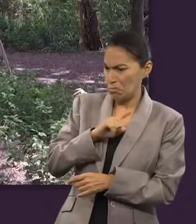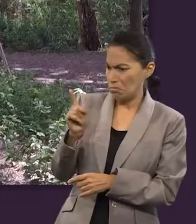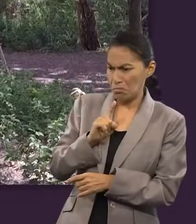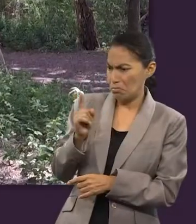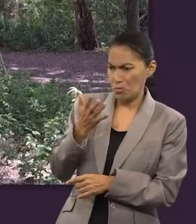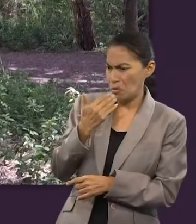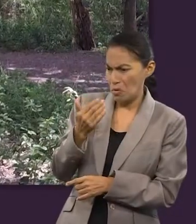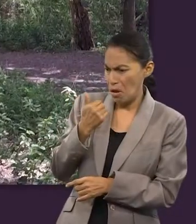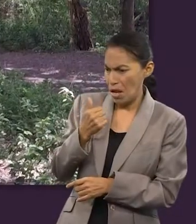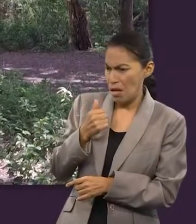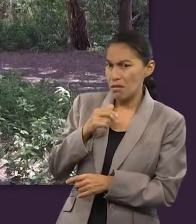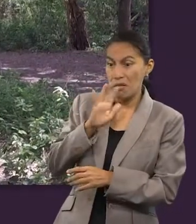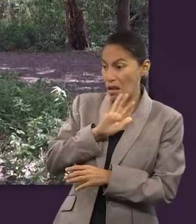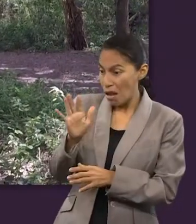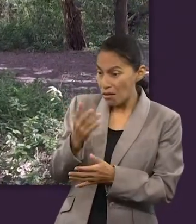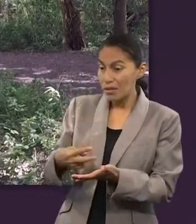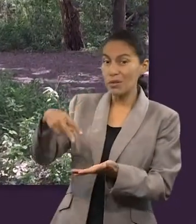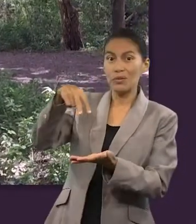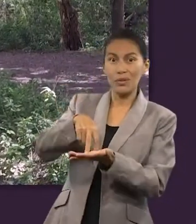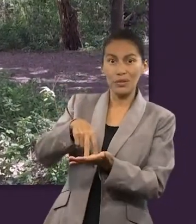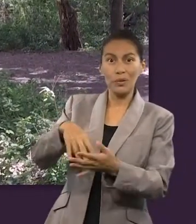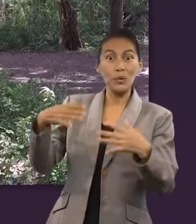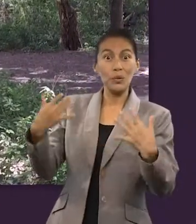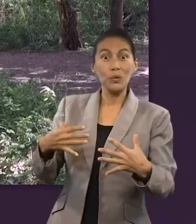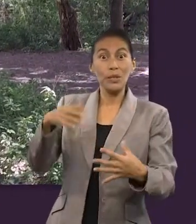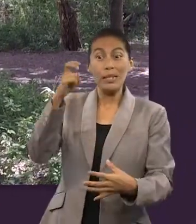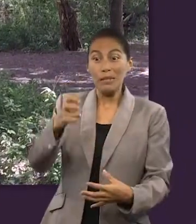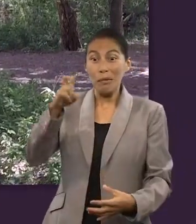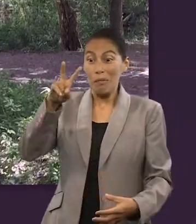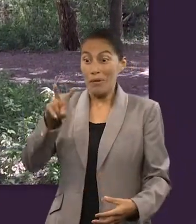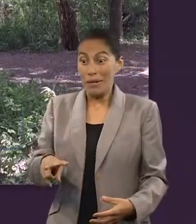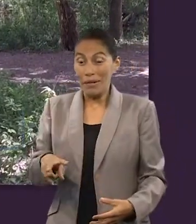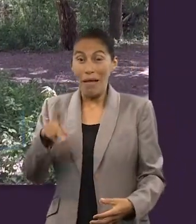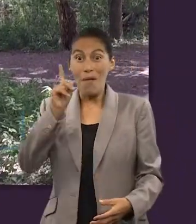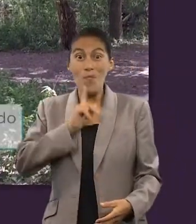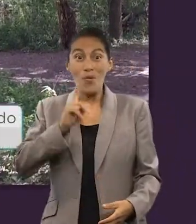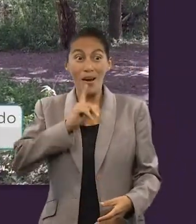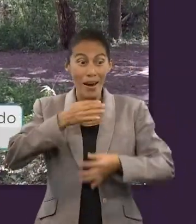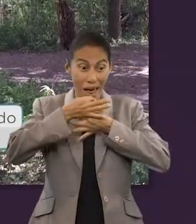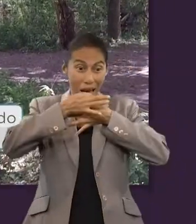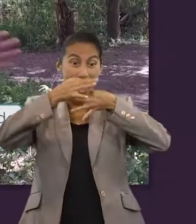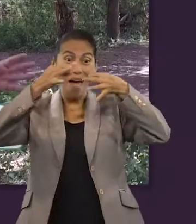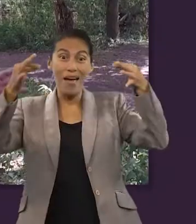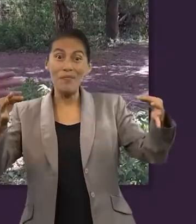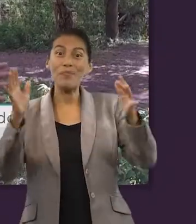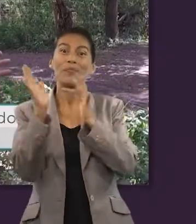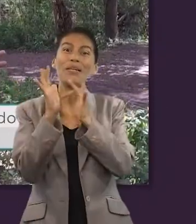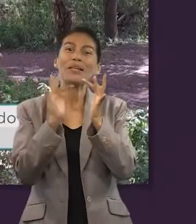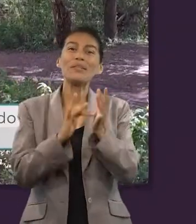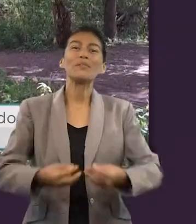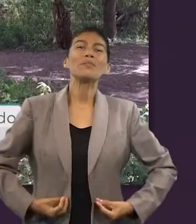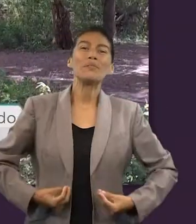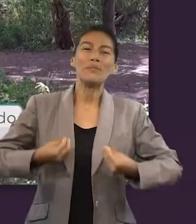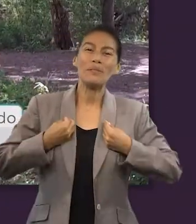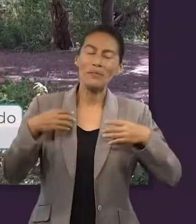puso en labios de estas damas y luego en labios de los discípulos la verdad más gloriosa que se ha proclamado al mundo.